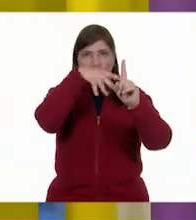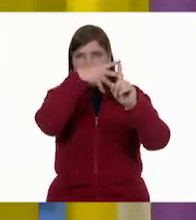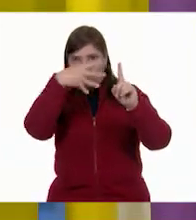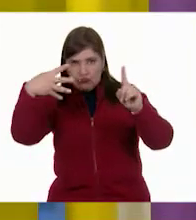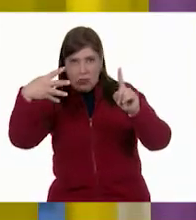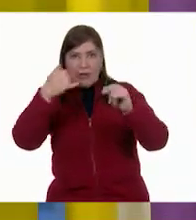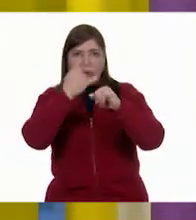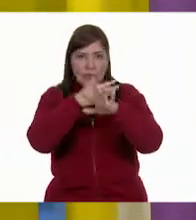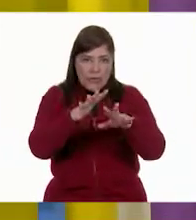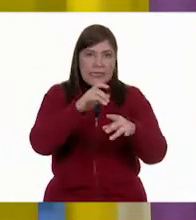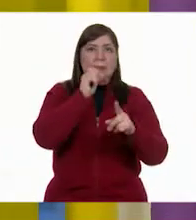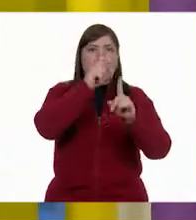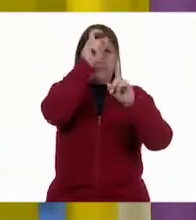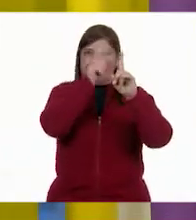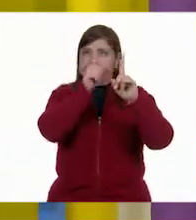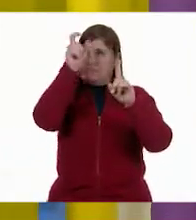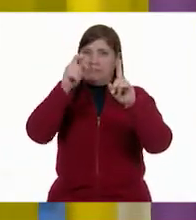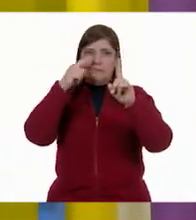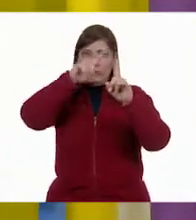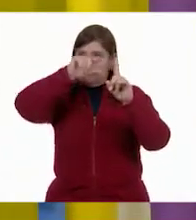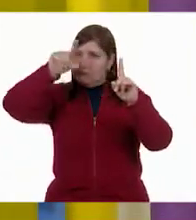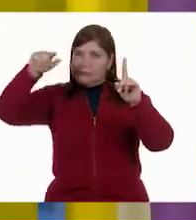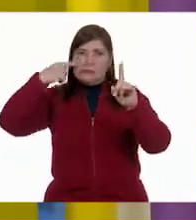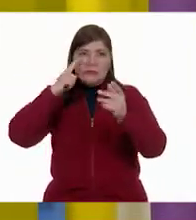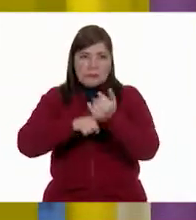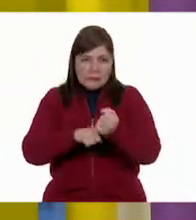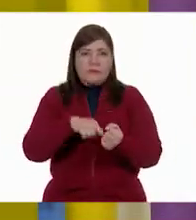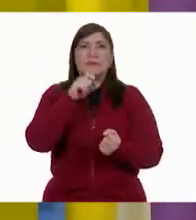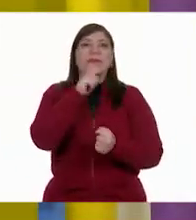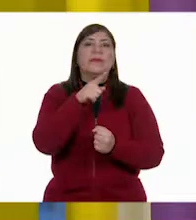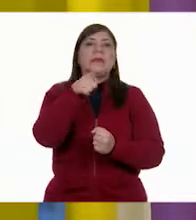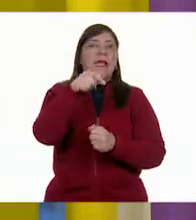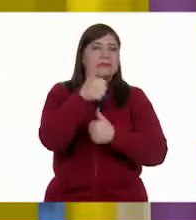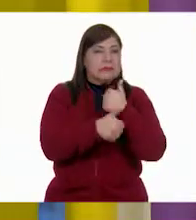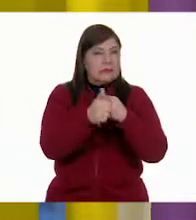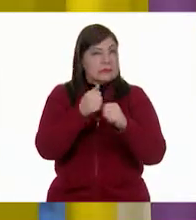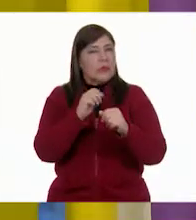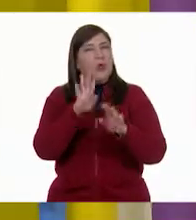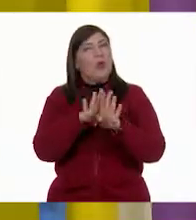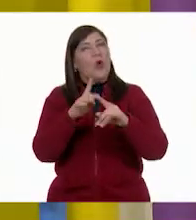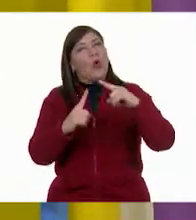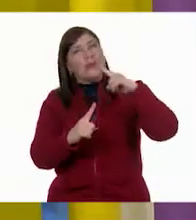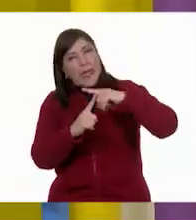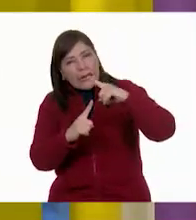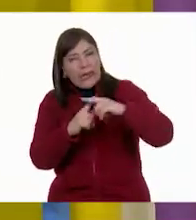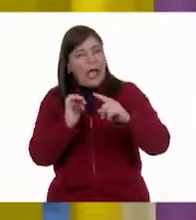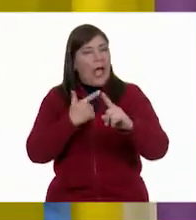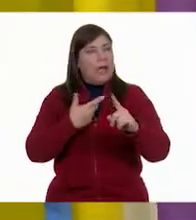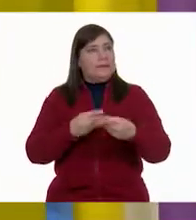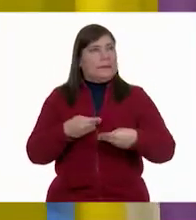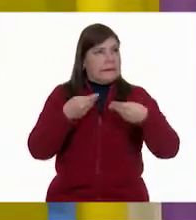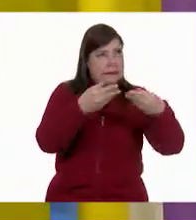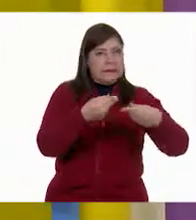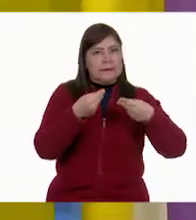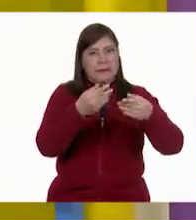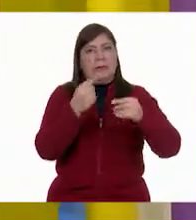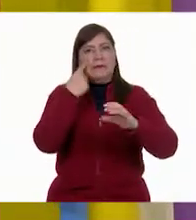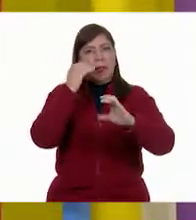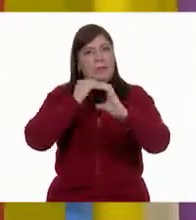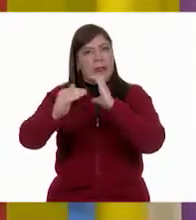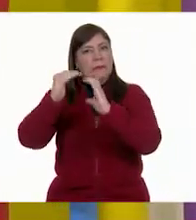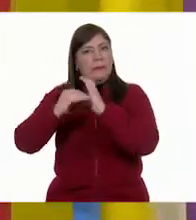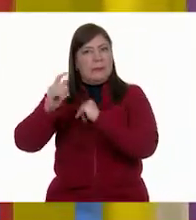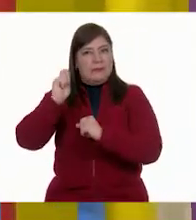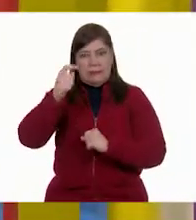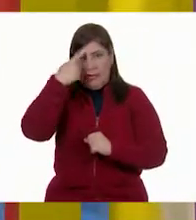barra. Exacto. Muy bien. Y aparte, los retos que ustedes están haciendo en su casa y que le entregan a sus maestros. Hemos visto muchas gráficas de